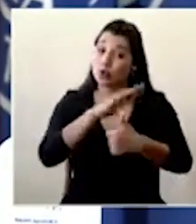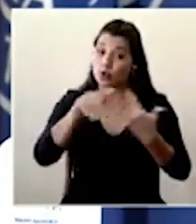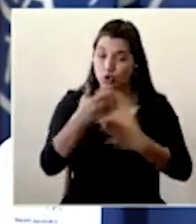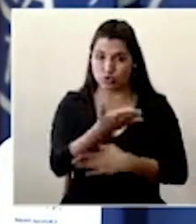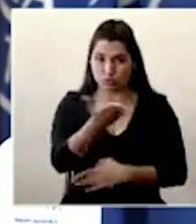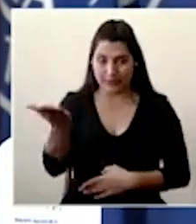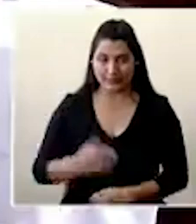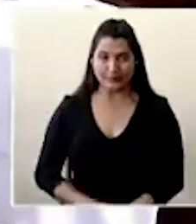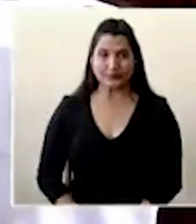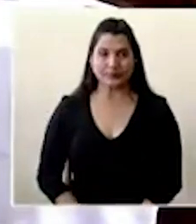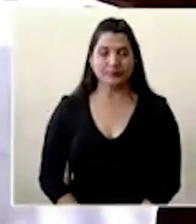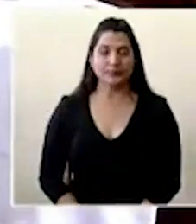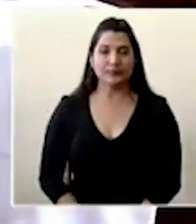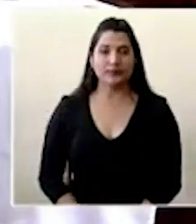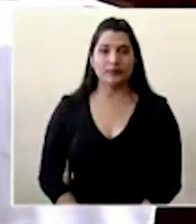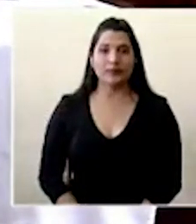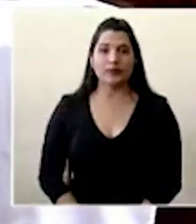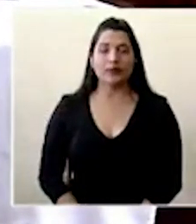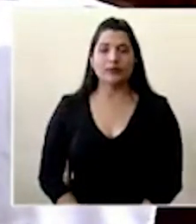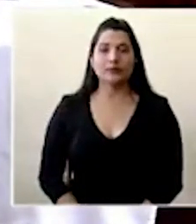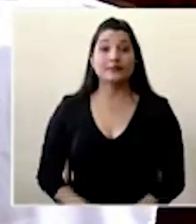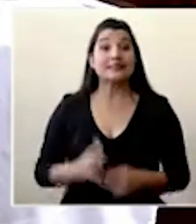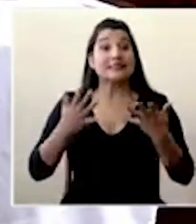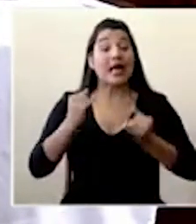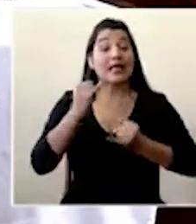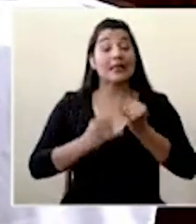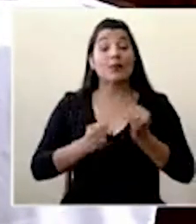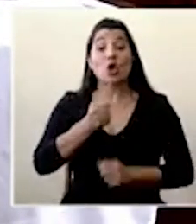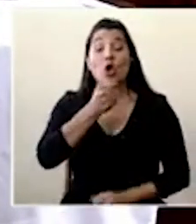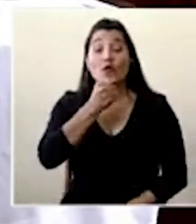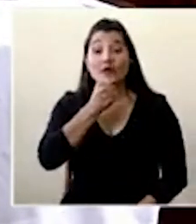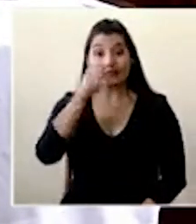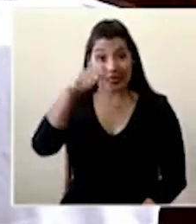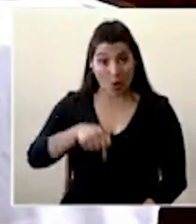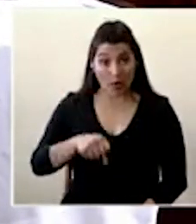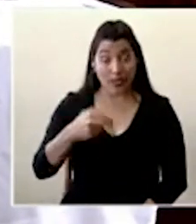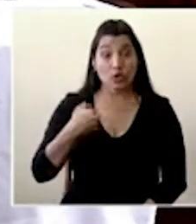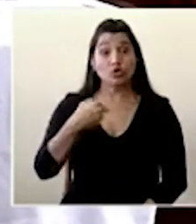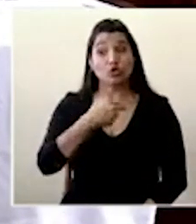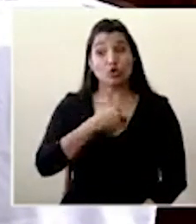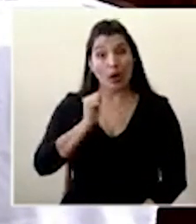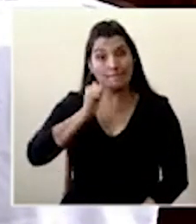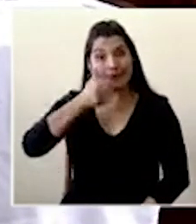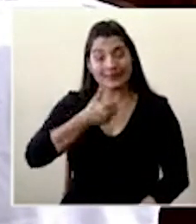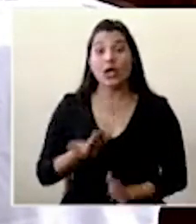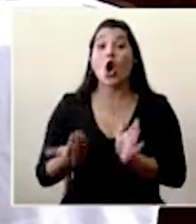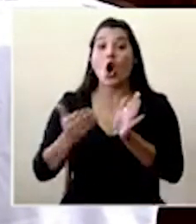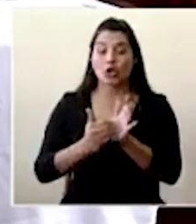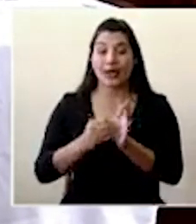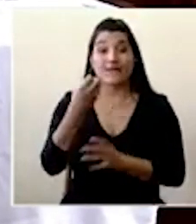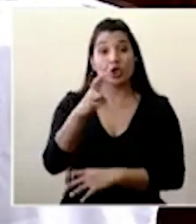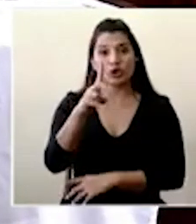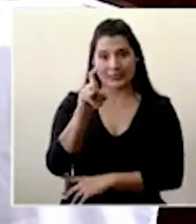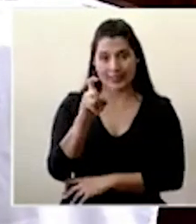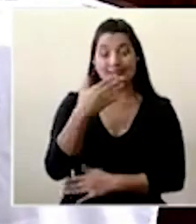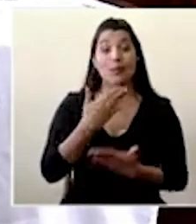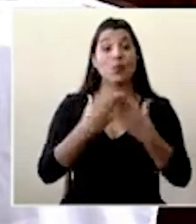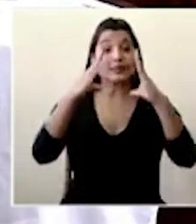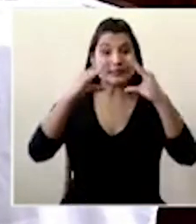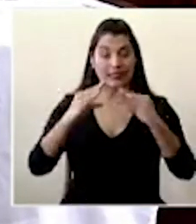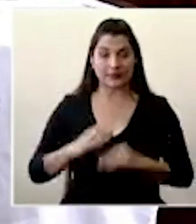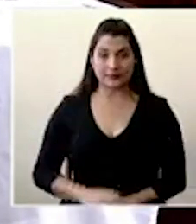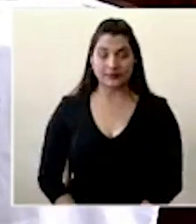ustedes de esta forma vamos por concluida la conferencia del día de hoy nos encontramos mañana otra vez a las 12 y 30 buenas tardes